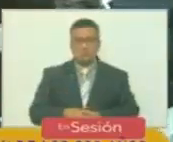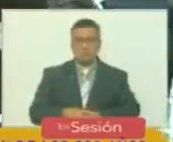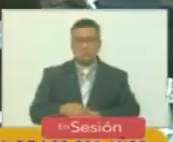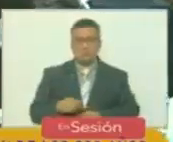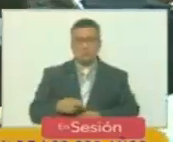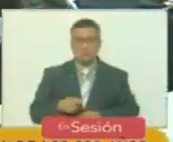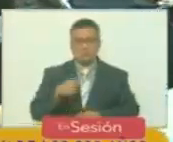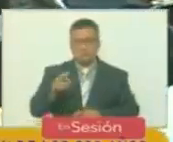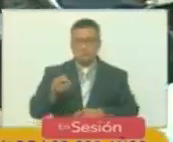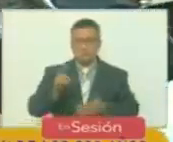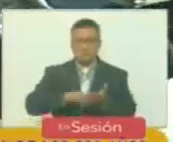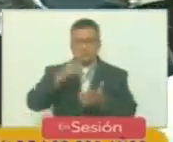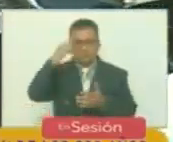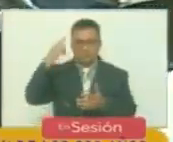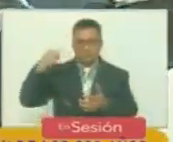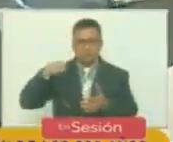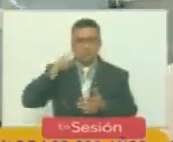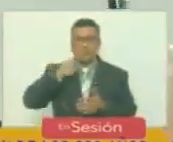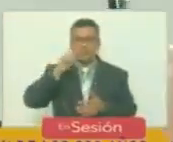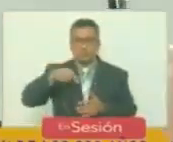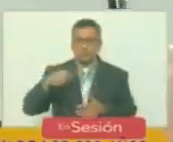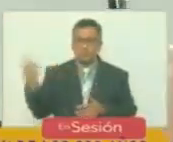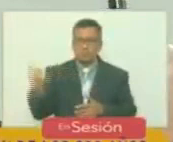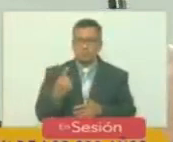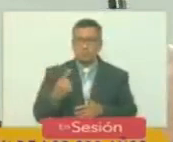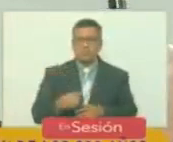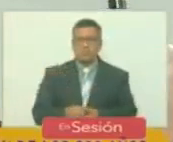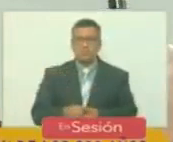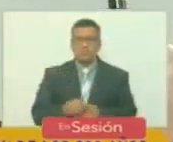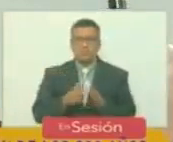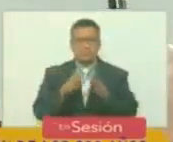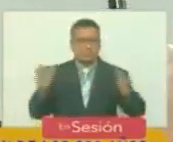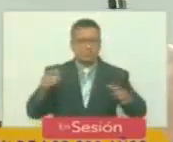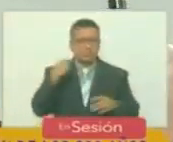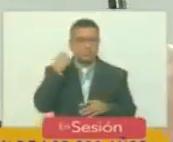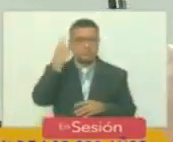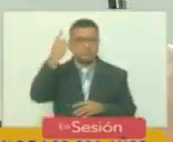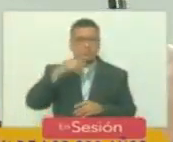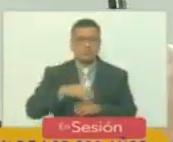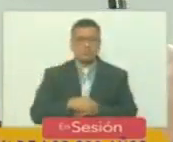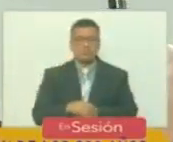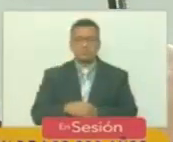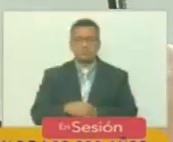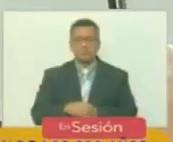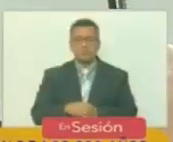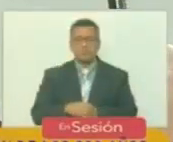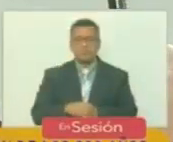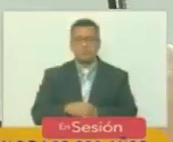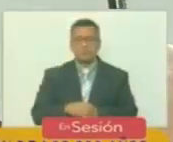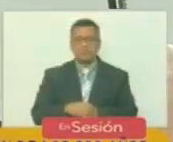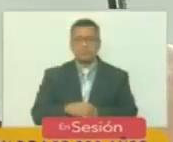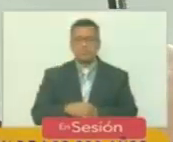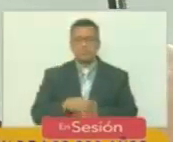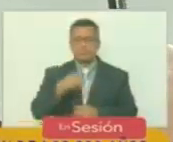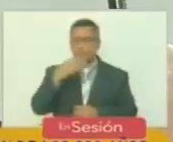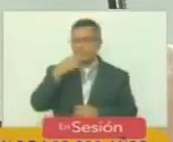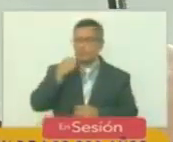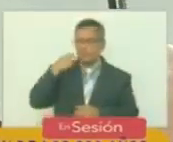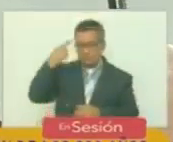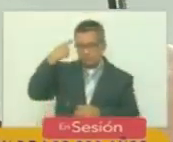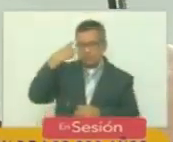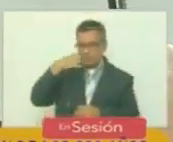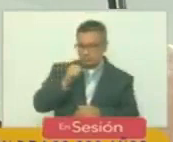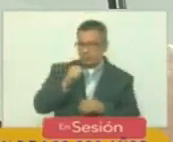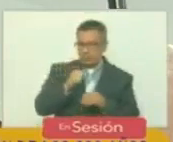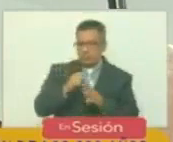rendir este homenaje también quise traerme a otro a otro héroe que entendió la dimensión de